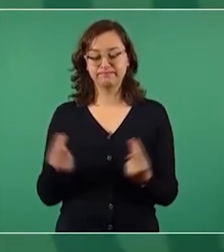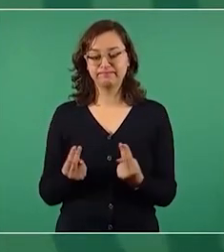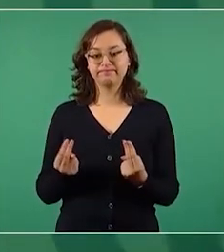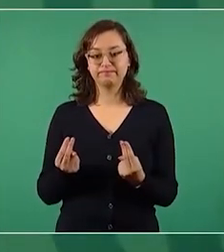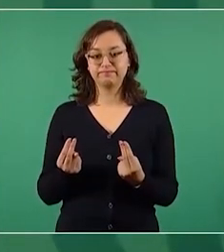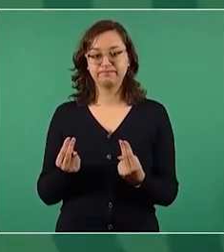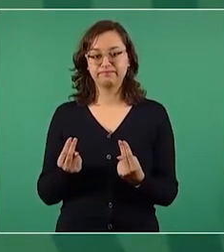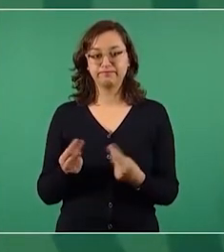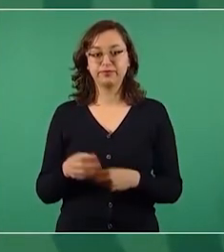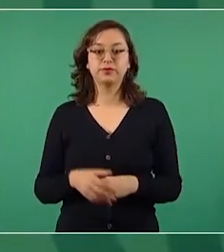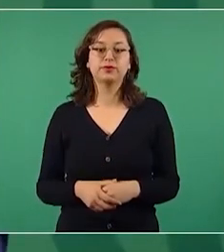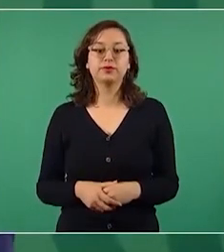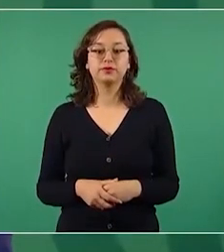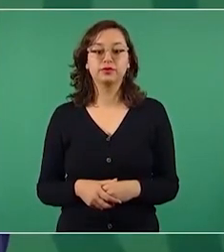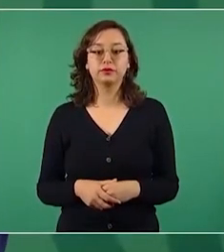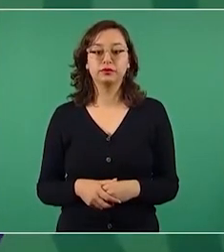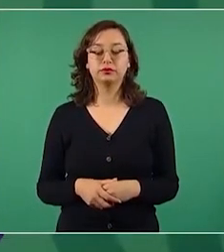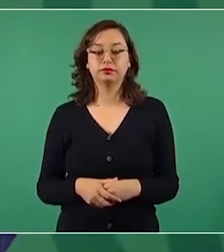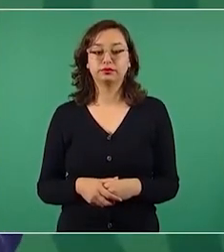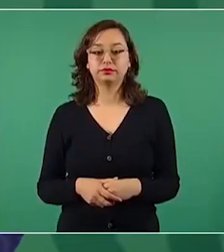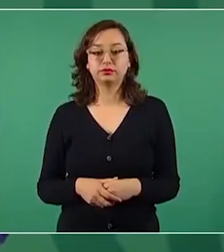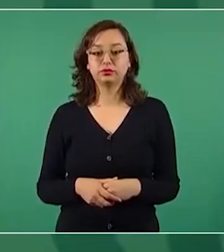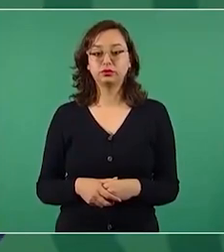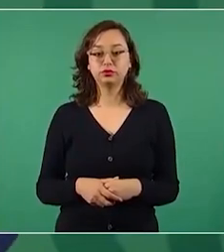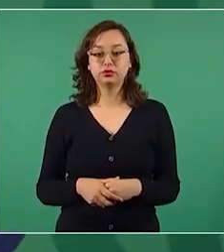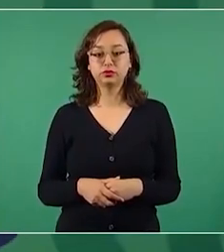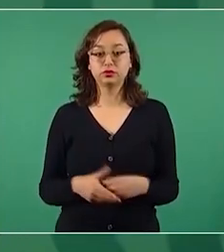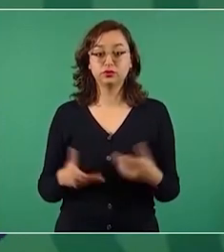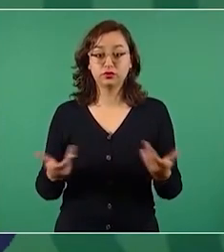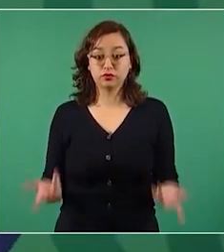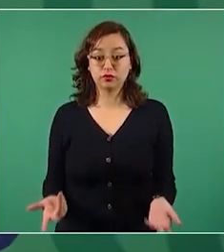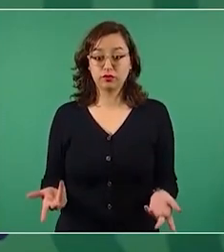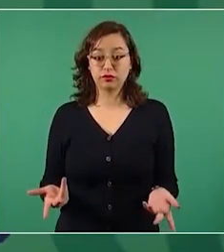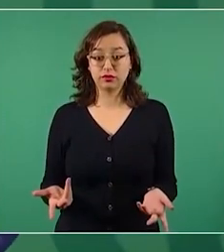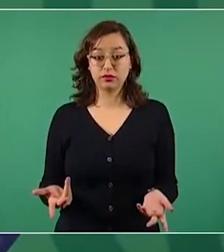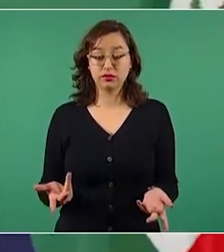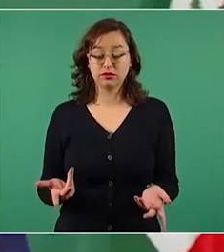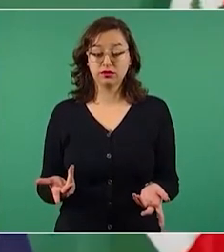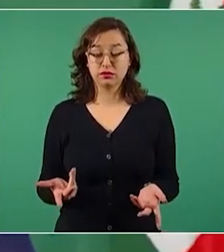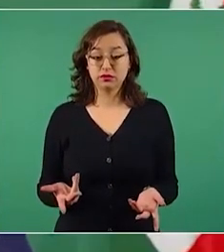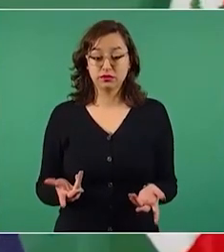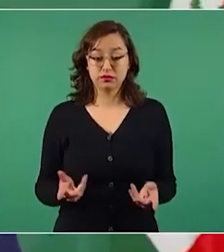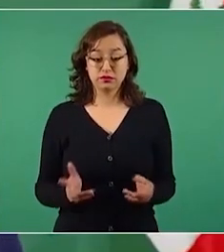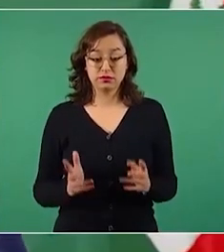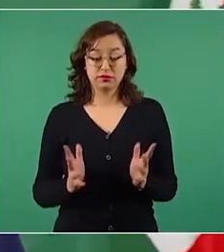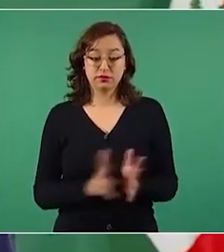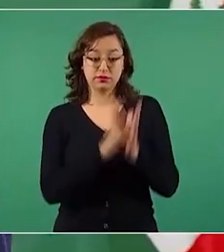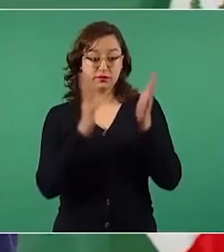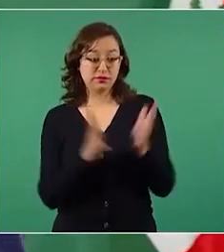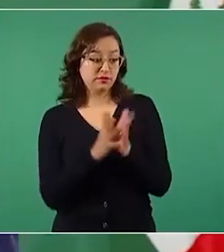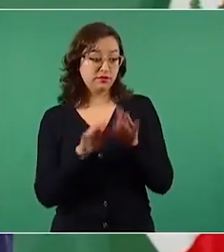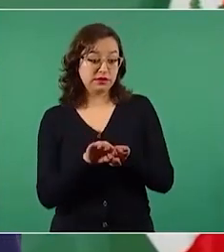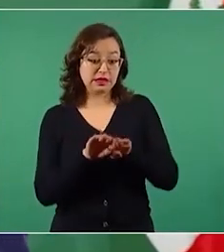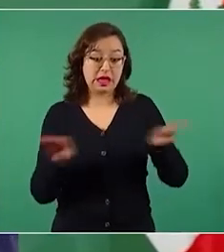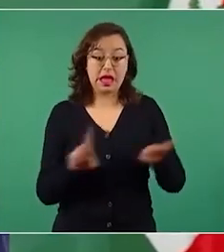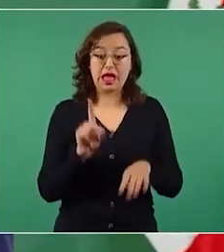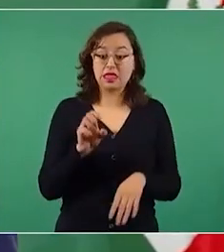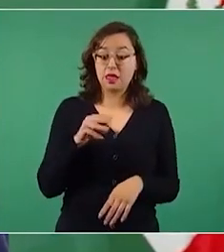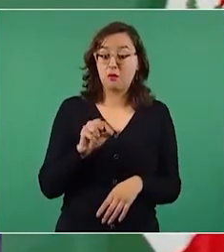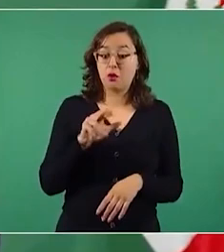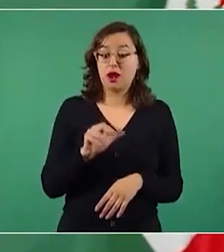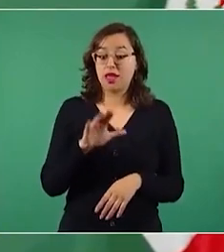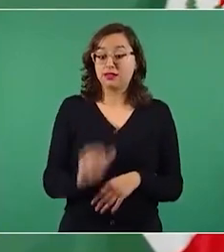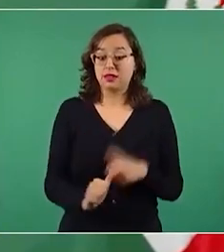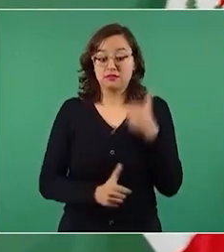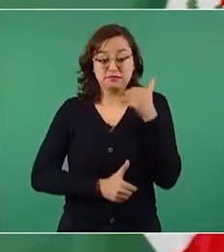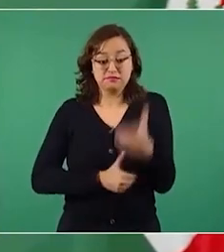y que lo que hemos avanzado en democracia ha sido por el pueblo